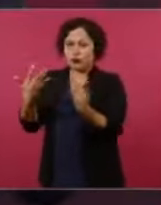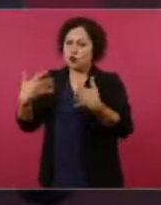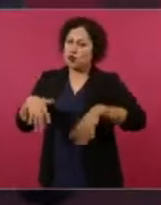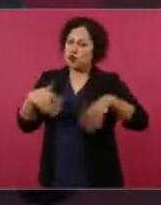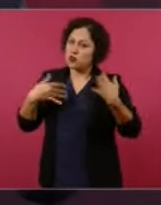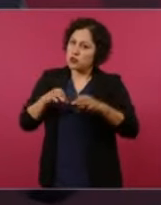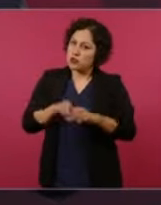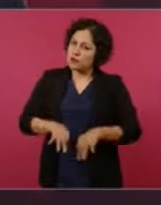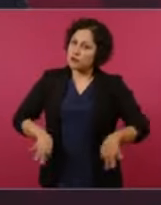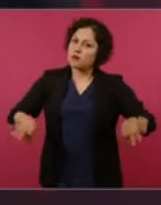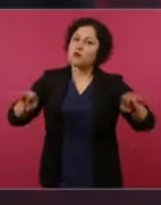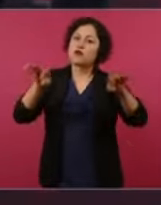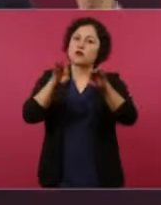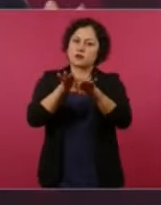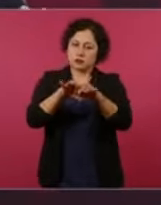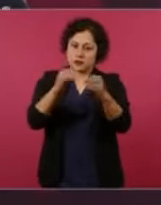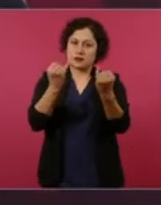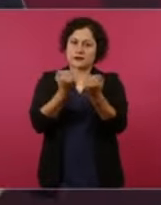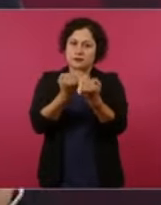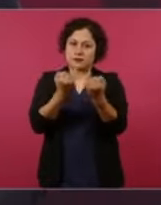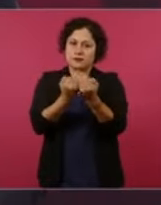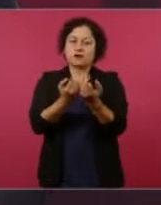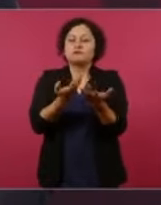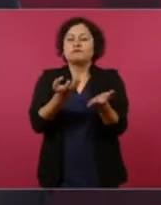en el plan general. Ahora,